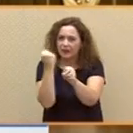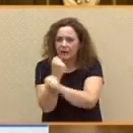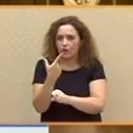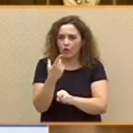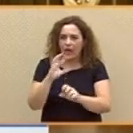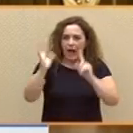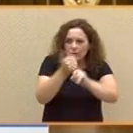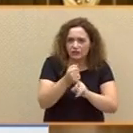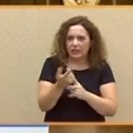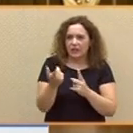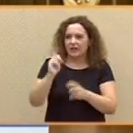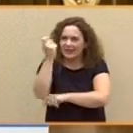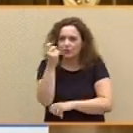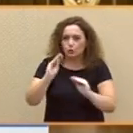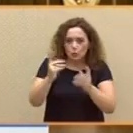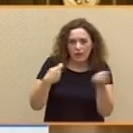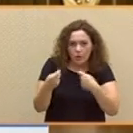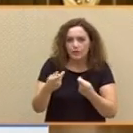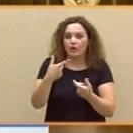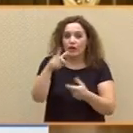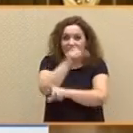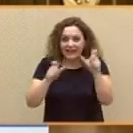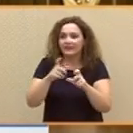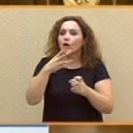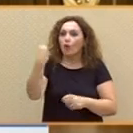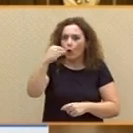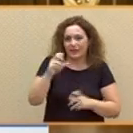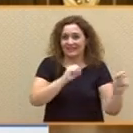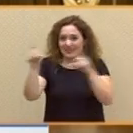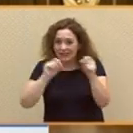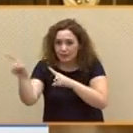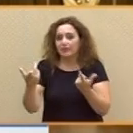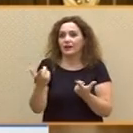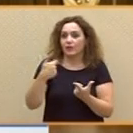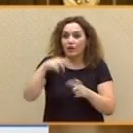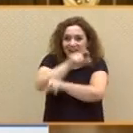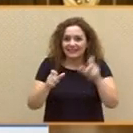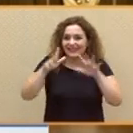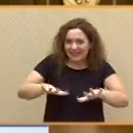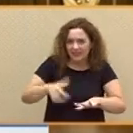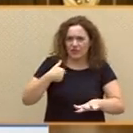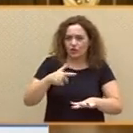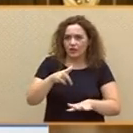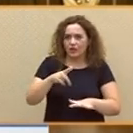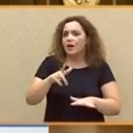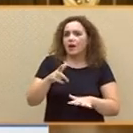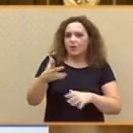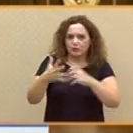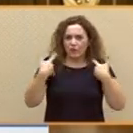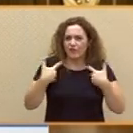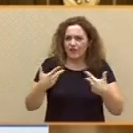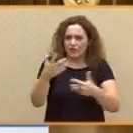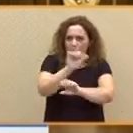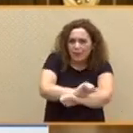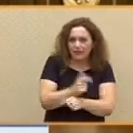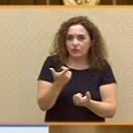adelante. Nuestra gente son los jóvenes que han tenido que emigrar y los que se han tenido que quedar padeciendo el paro y la precariedad. Nuestra gente son las